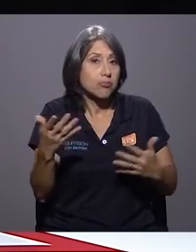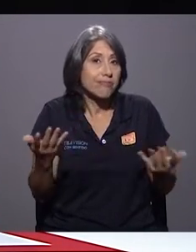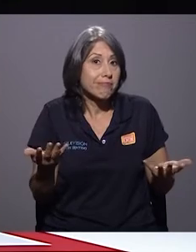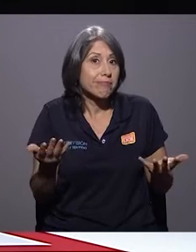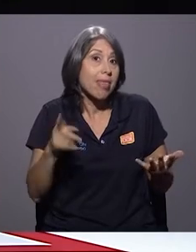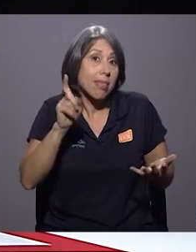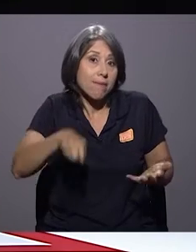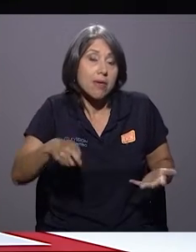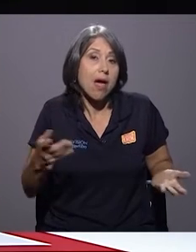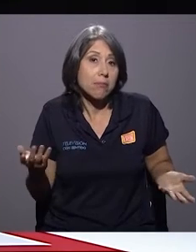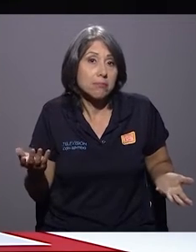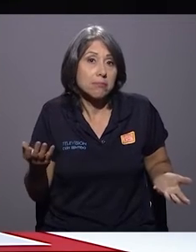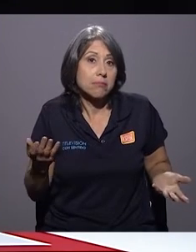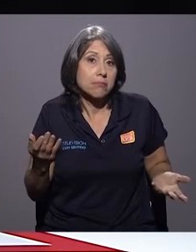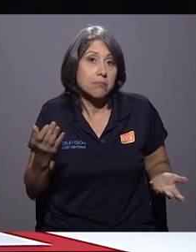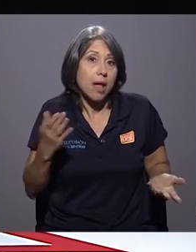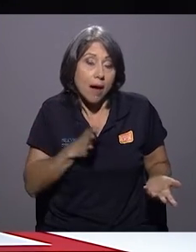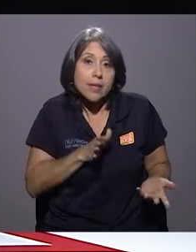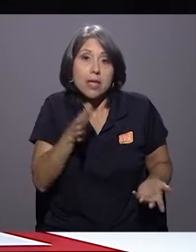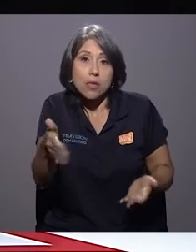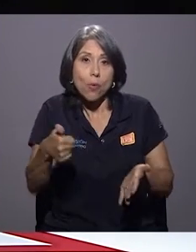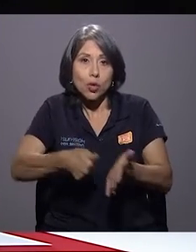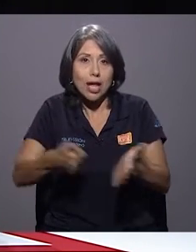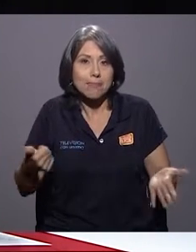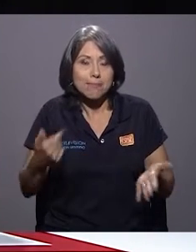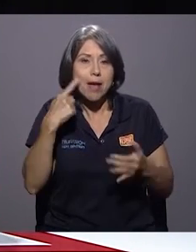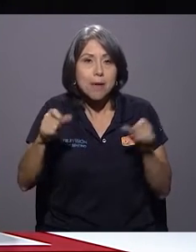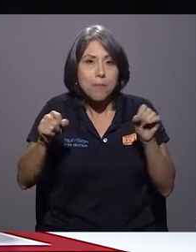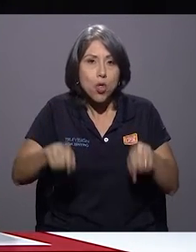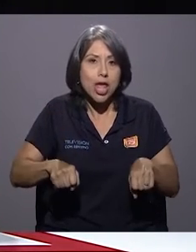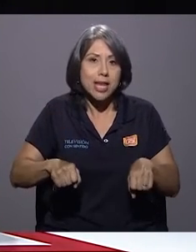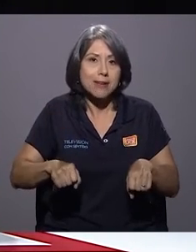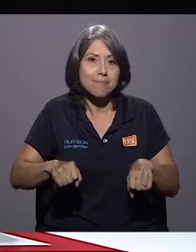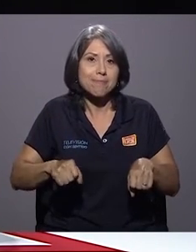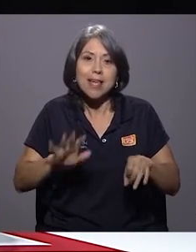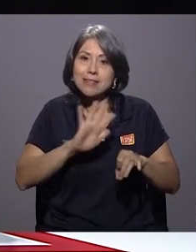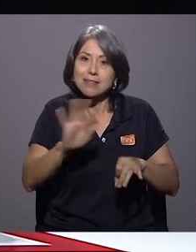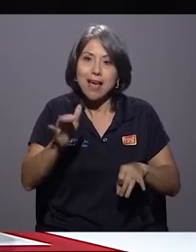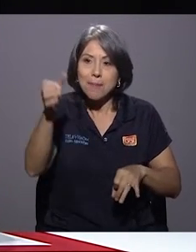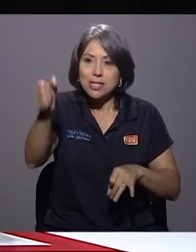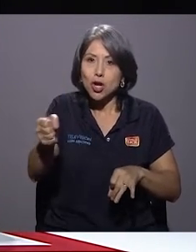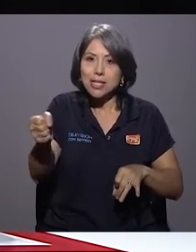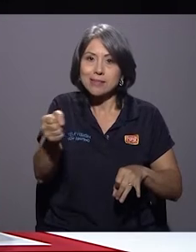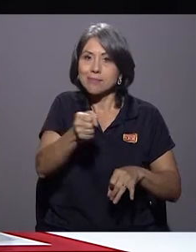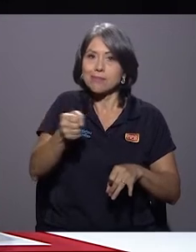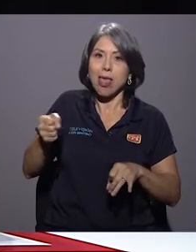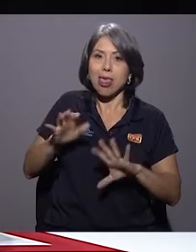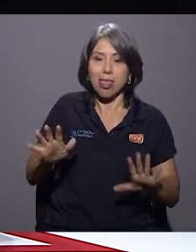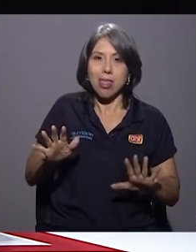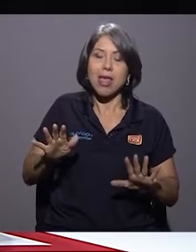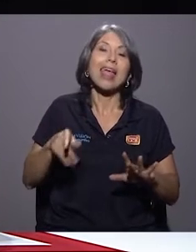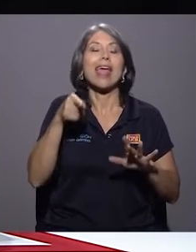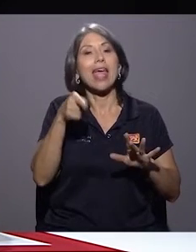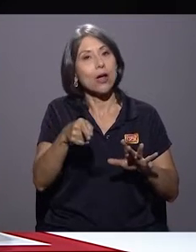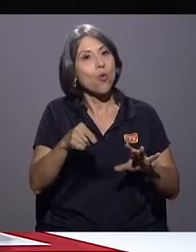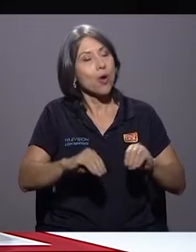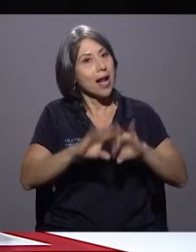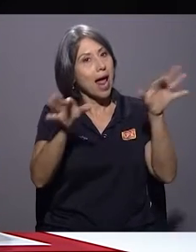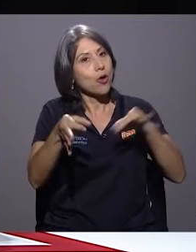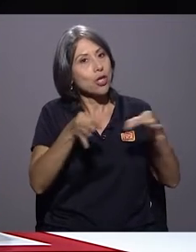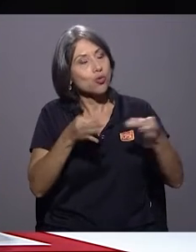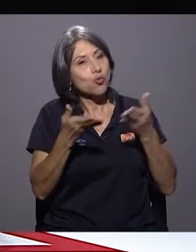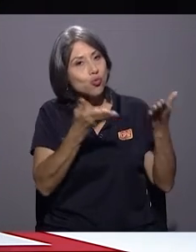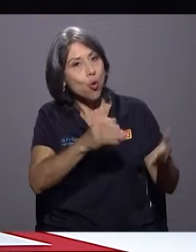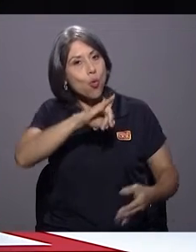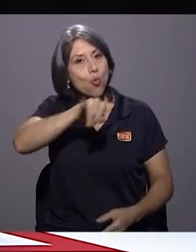debió de haber ido a votar para poder quitar a esas personas del poder. En un claro discurso, don